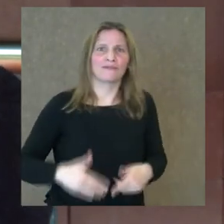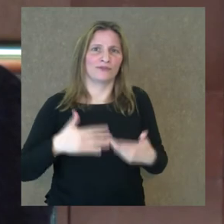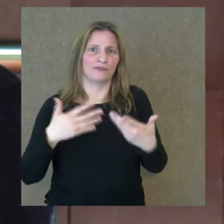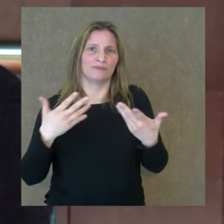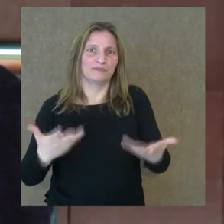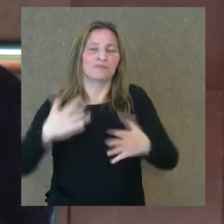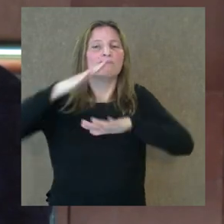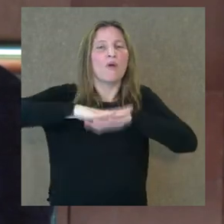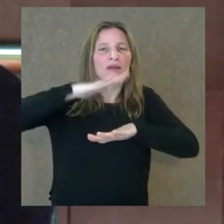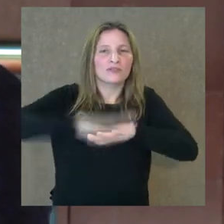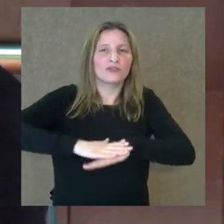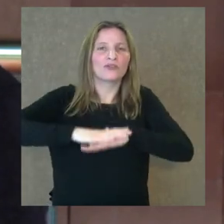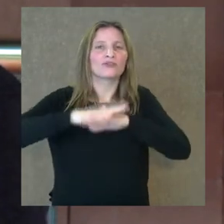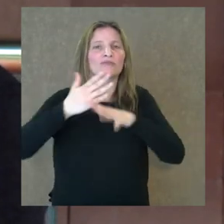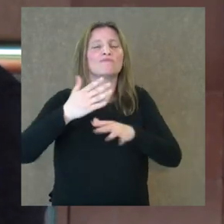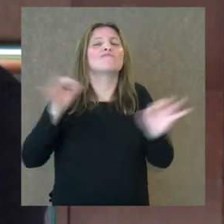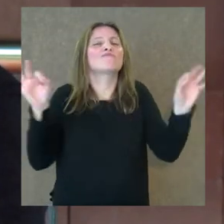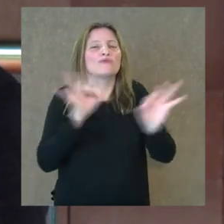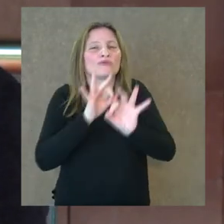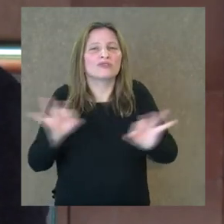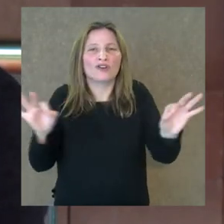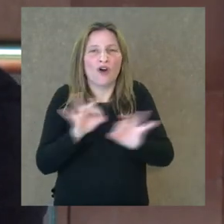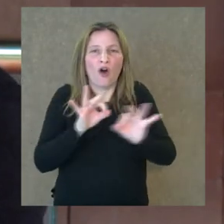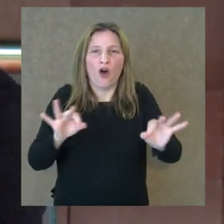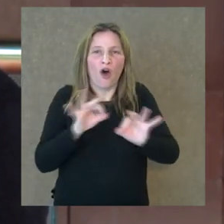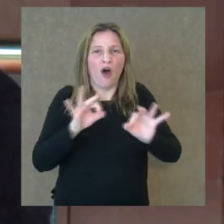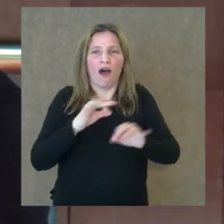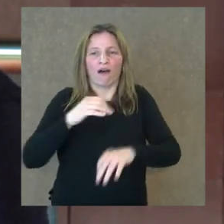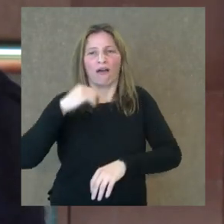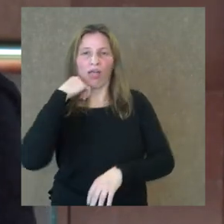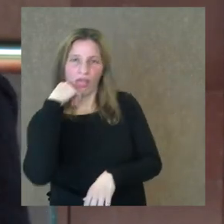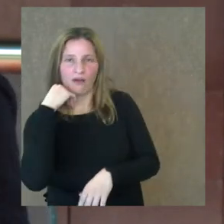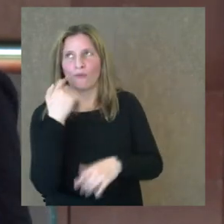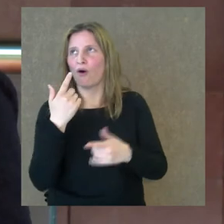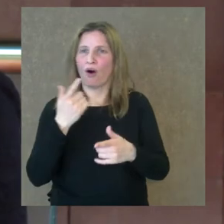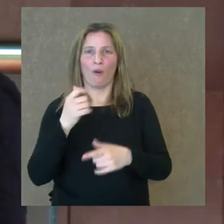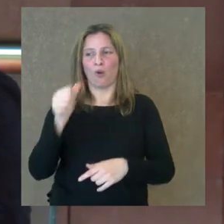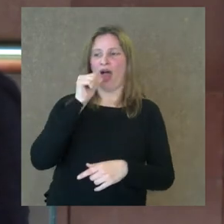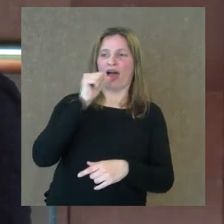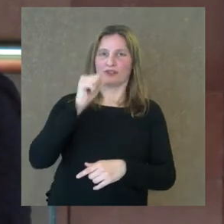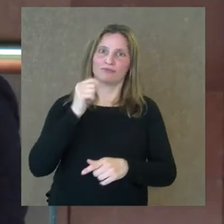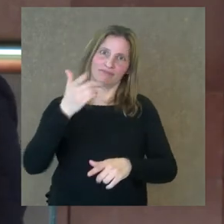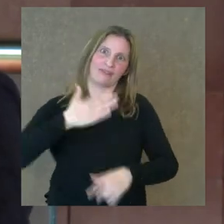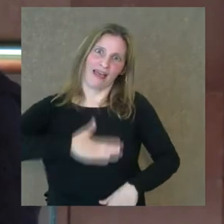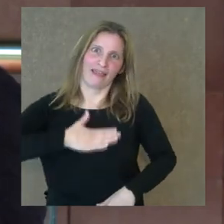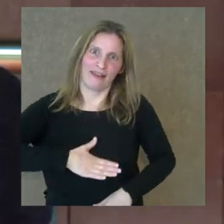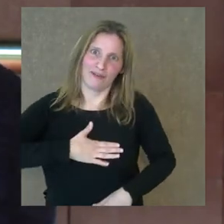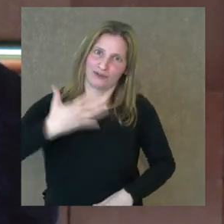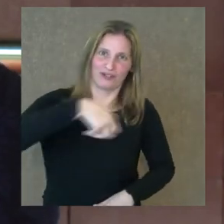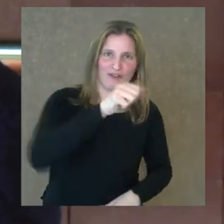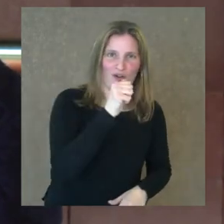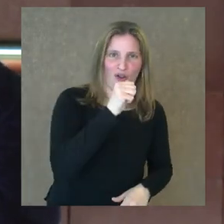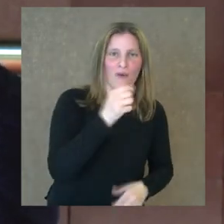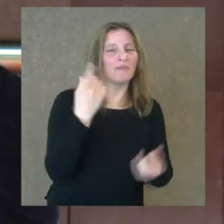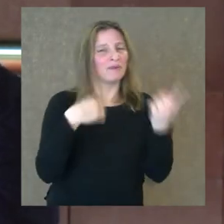va a haber momentos en donde los músicos van a estar en la taberna casi borrachos, quédense tranquilos que no vamos a llevar alcohol en el